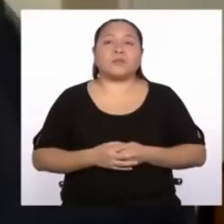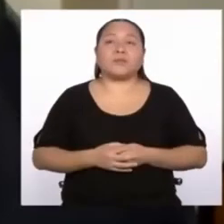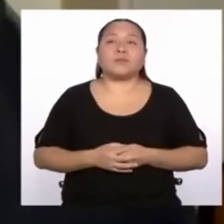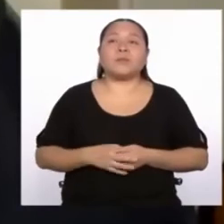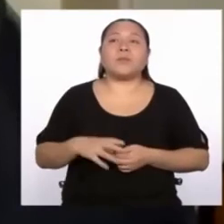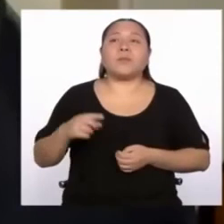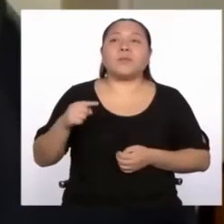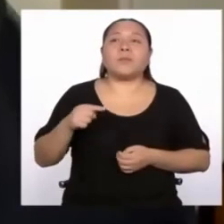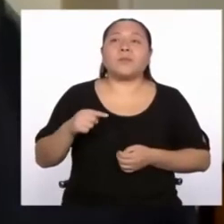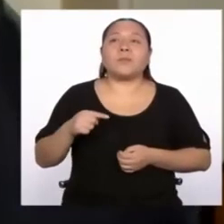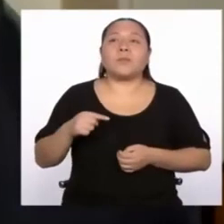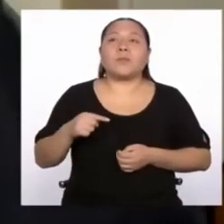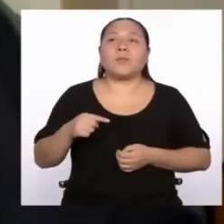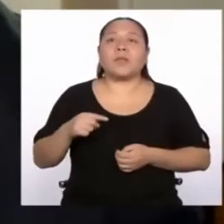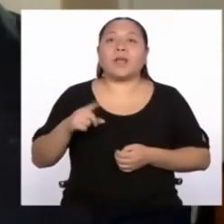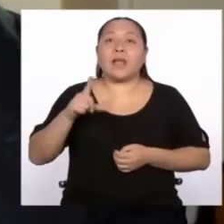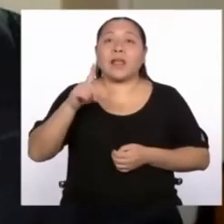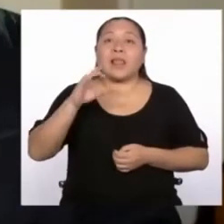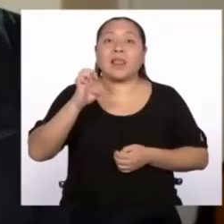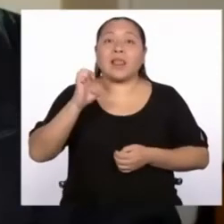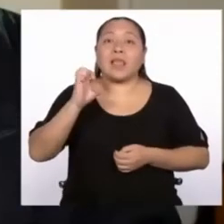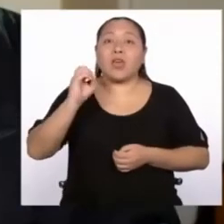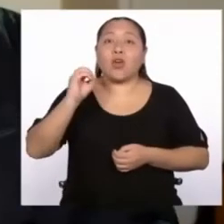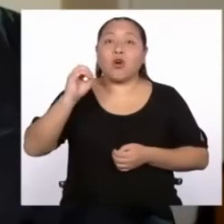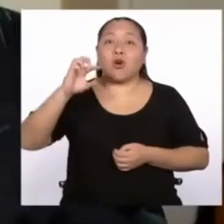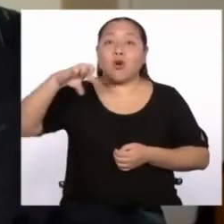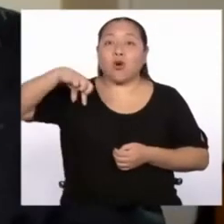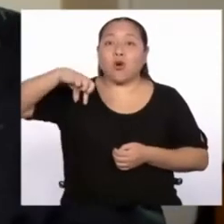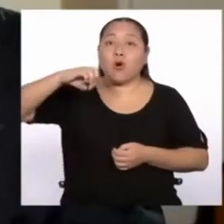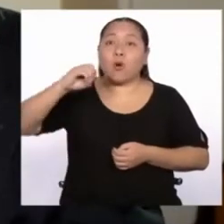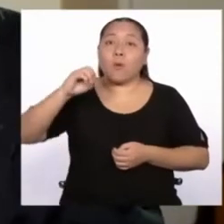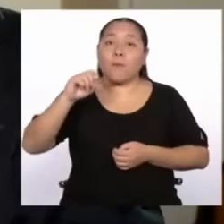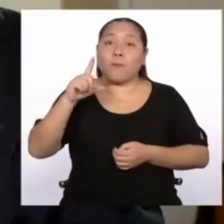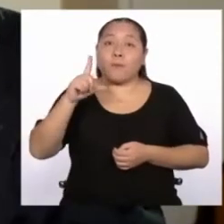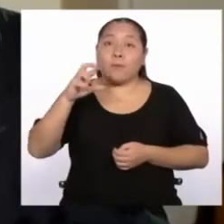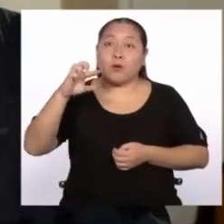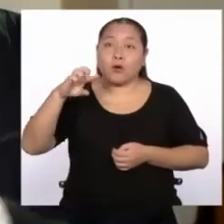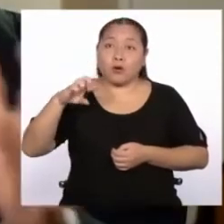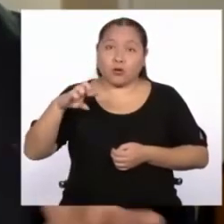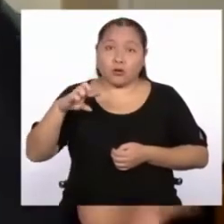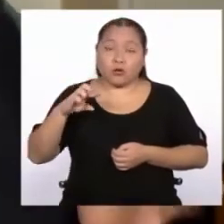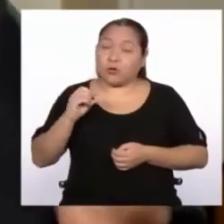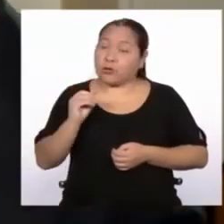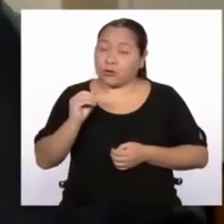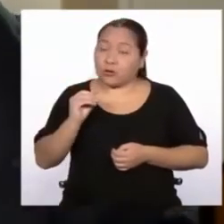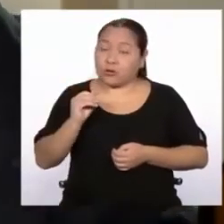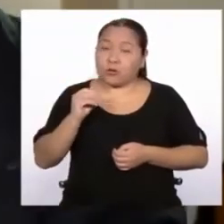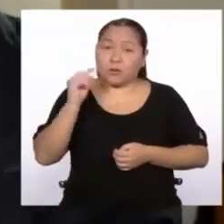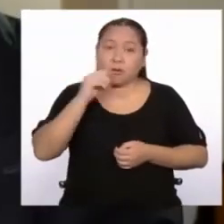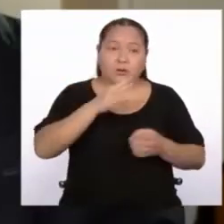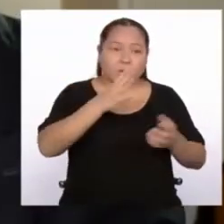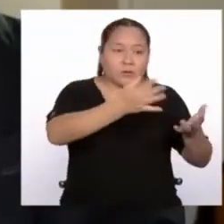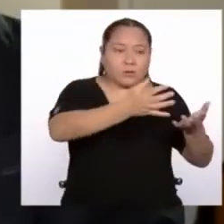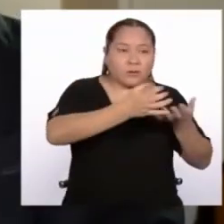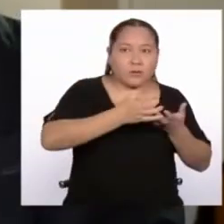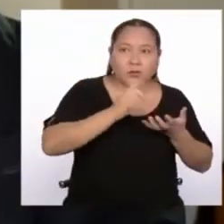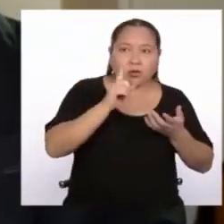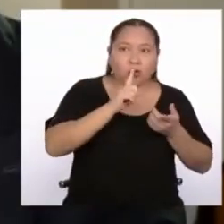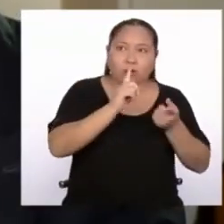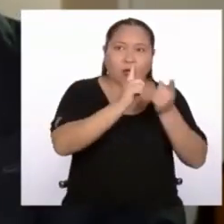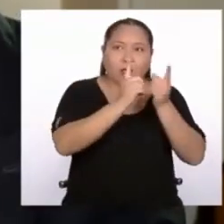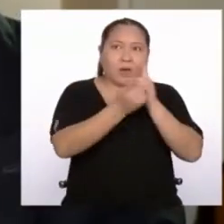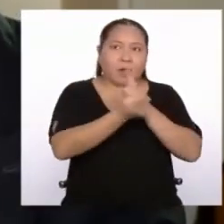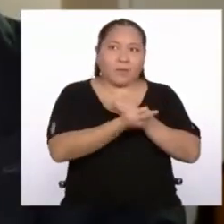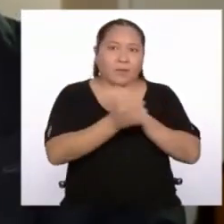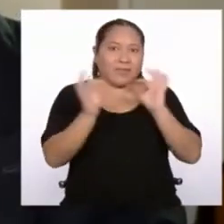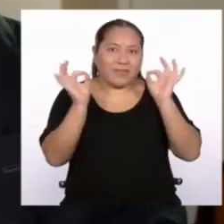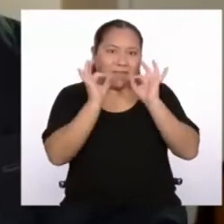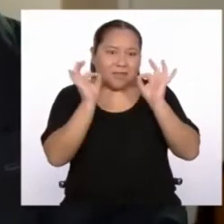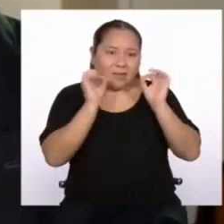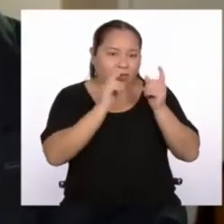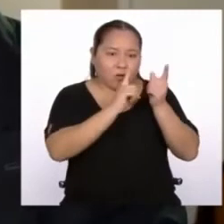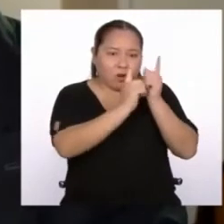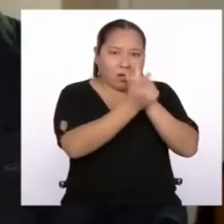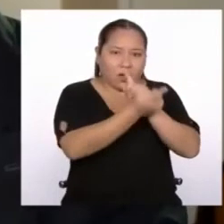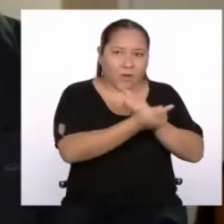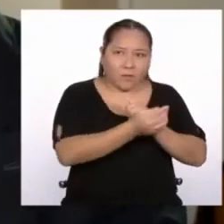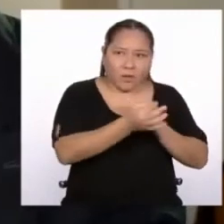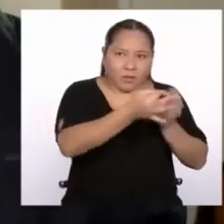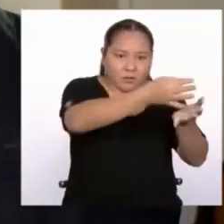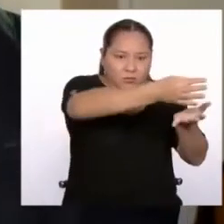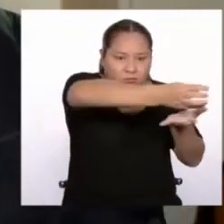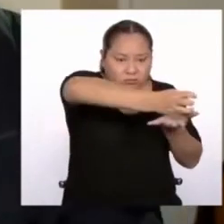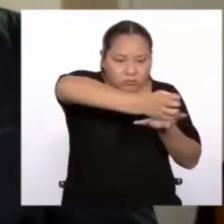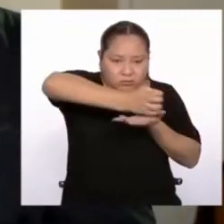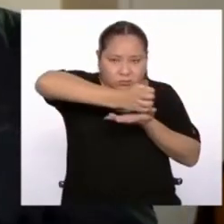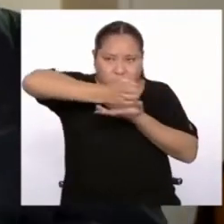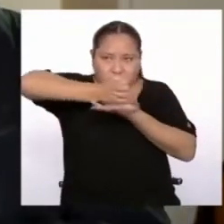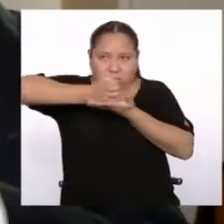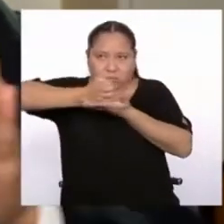Benninger, escribe la versión tomando la versión de banda para orquesta sinfónica, pero sin cambiarle una nota, sin cambiarle notas. La versión de